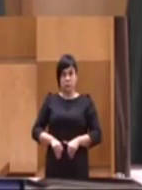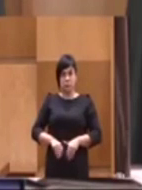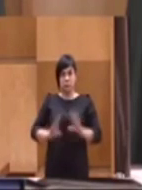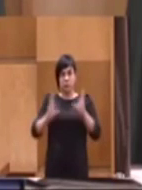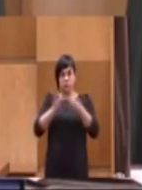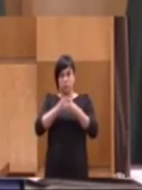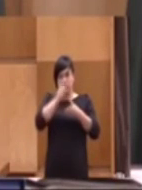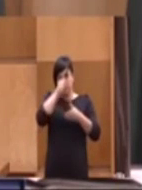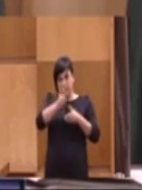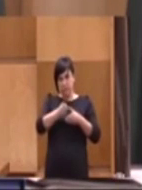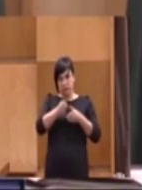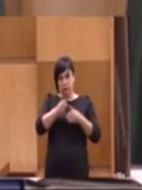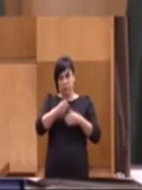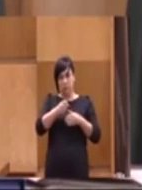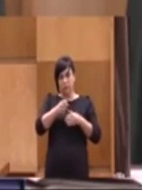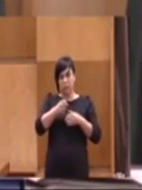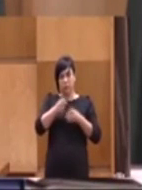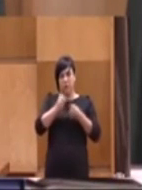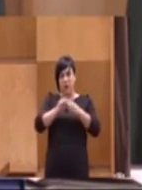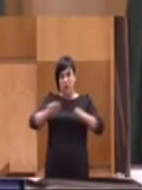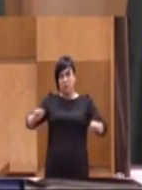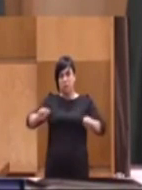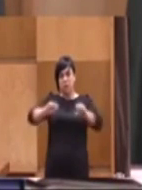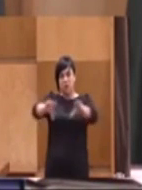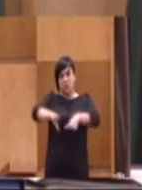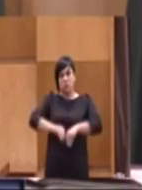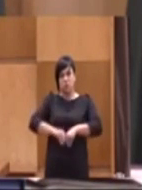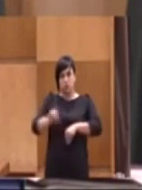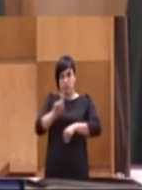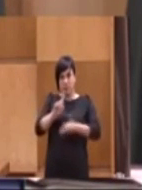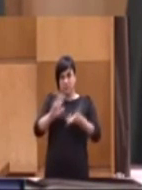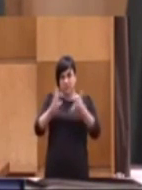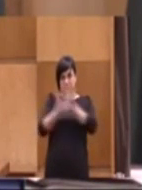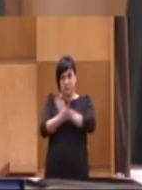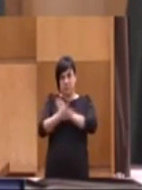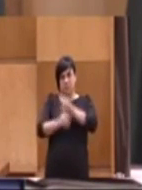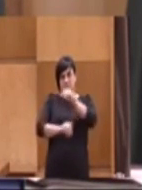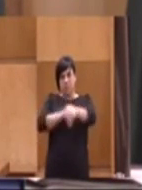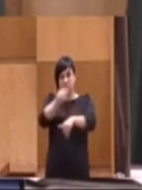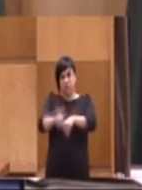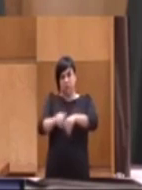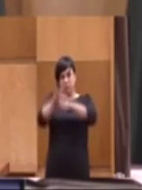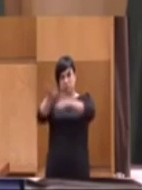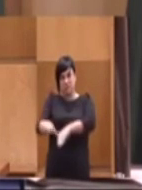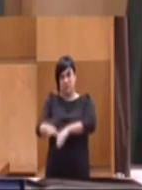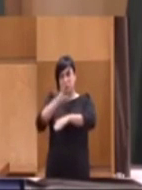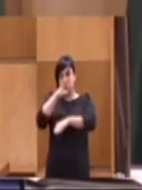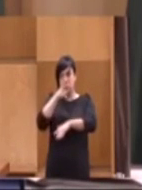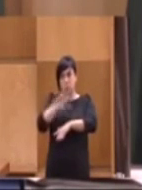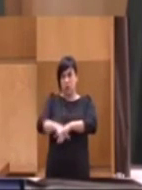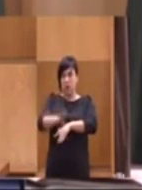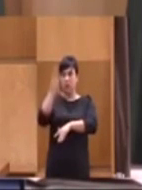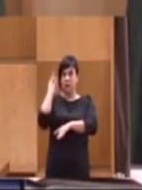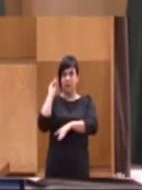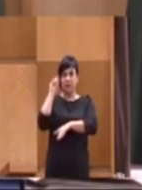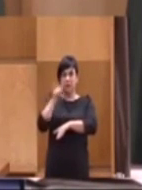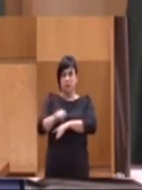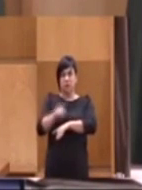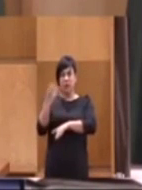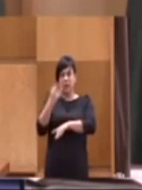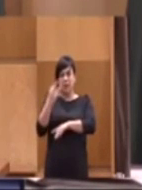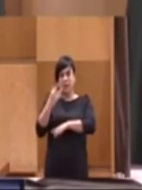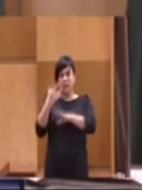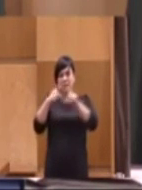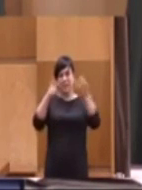SEÑOR Grupo Socialista, a pesar de que no se acepta la transacción, votaremos a favor porque entendemos que esta tiene que ser una